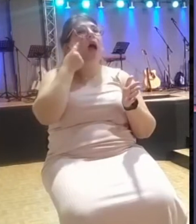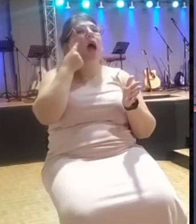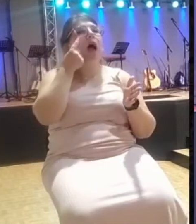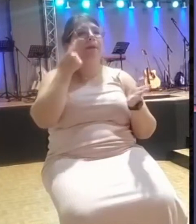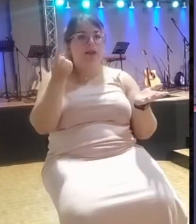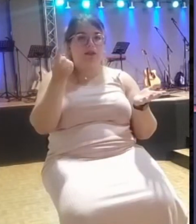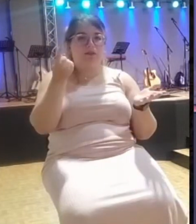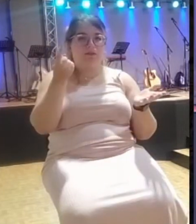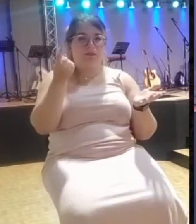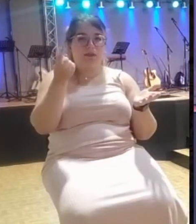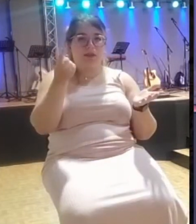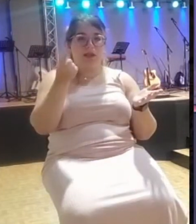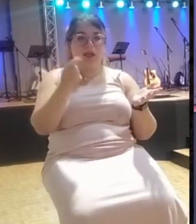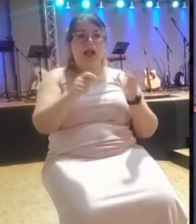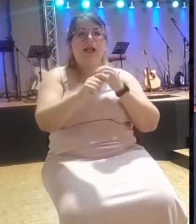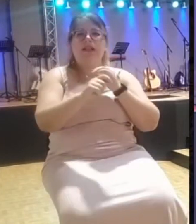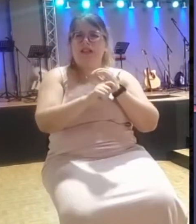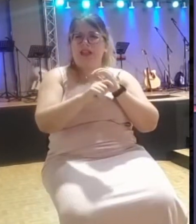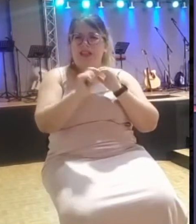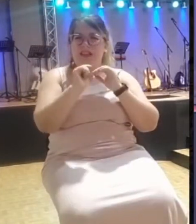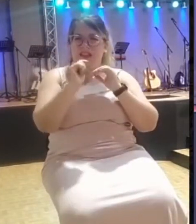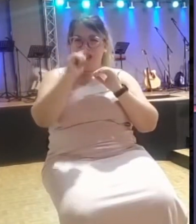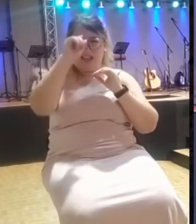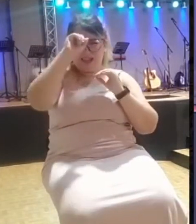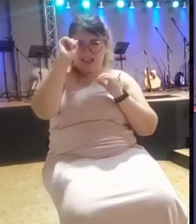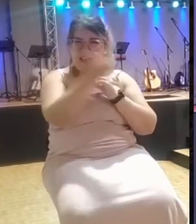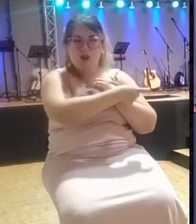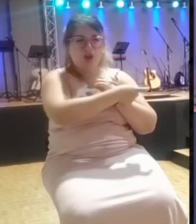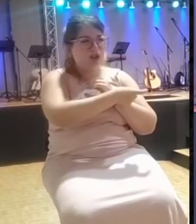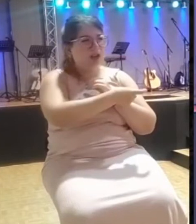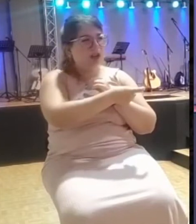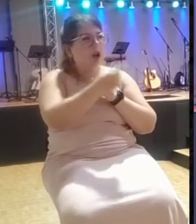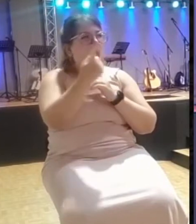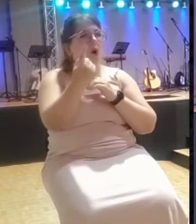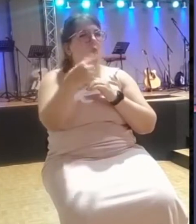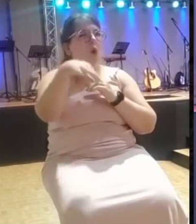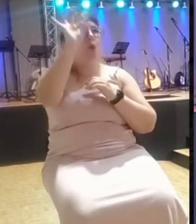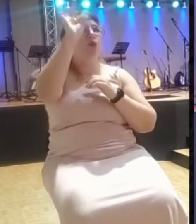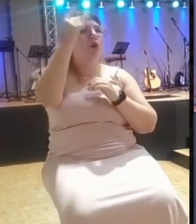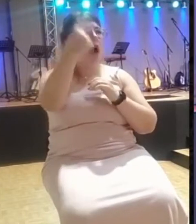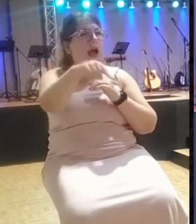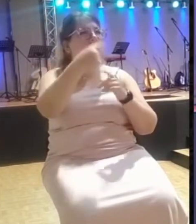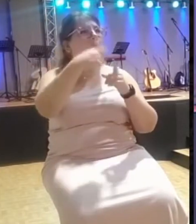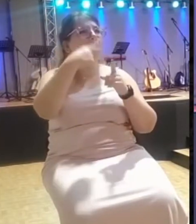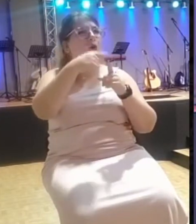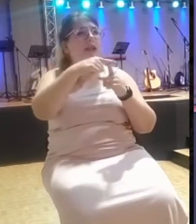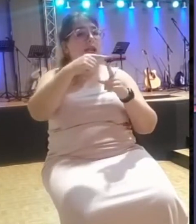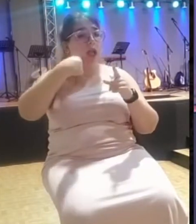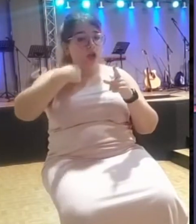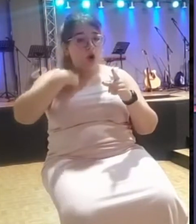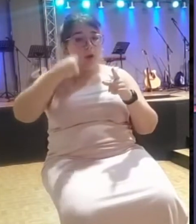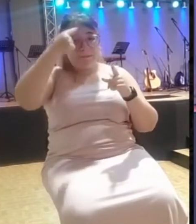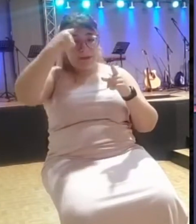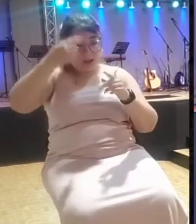hay aquí? ¿Quién le dice a Israel cuando vamos a ir y cuando vamos a entrar? ¿Quién? Y entonces, claro, el rey va